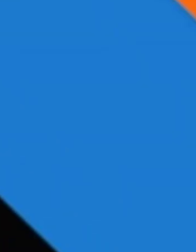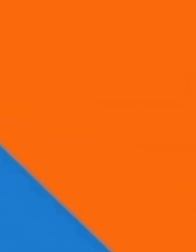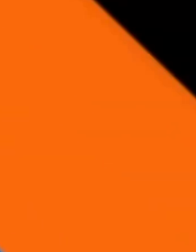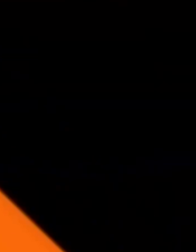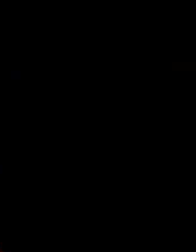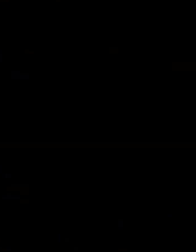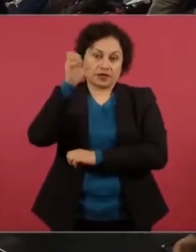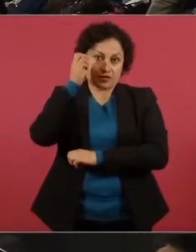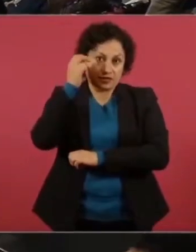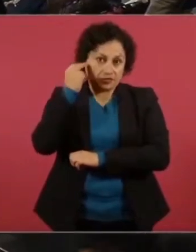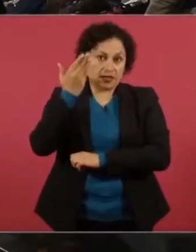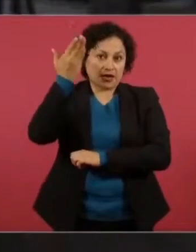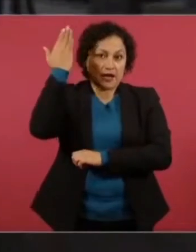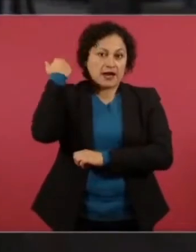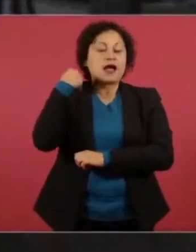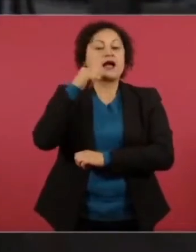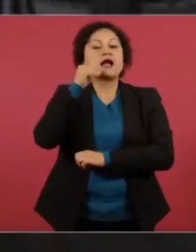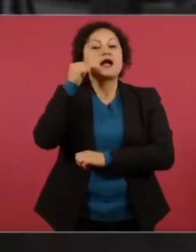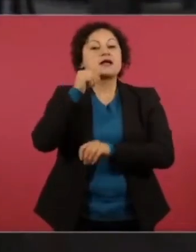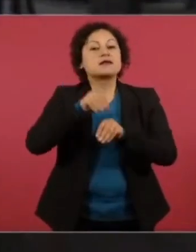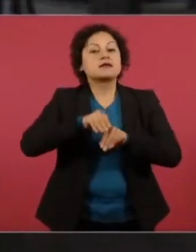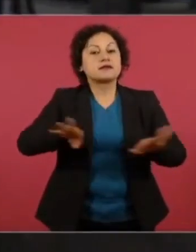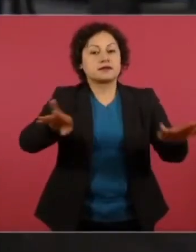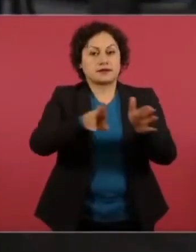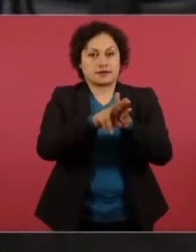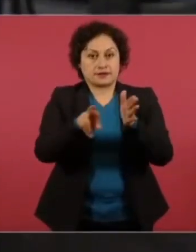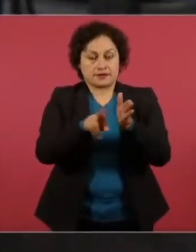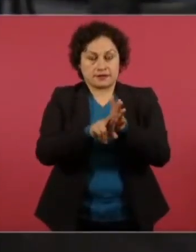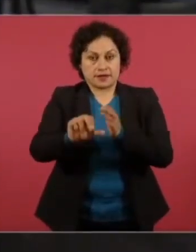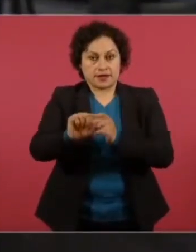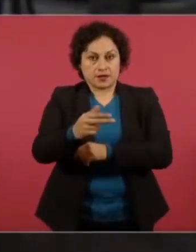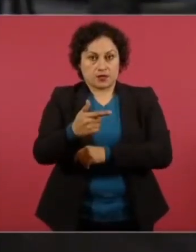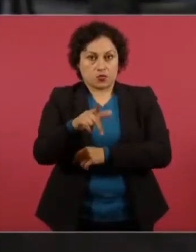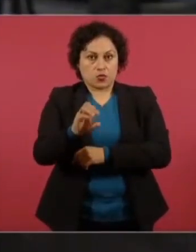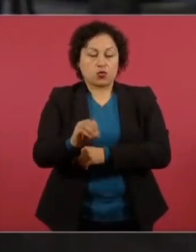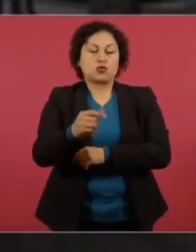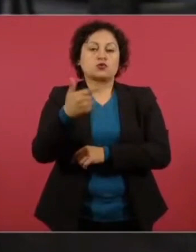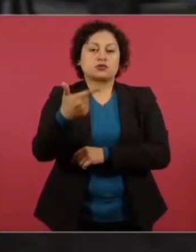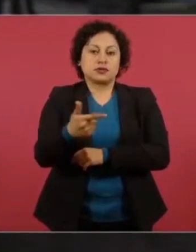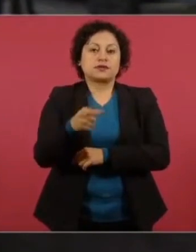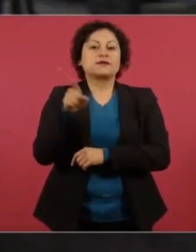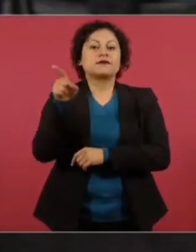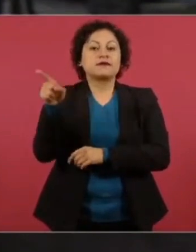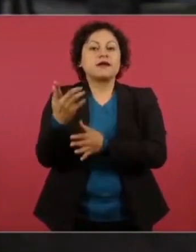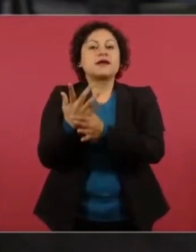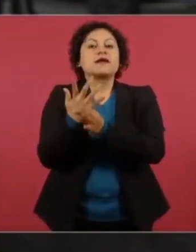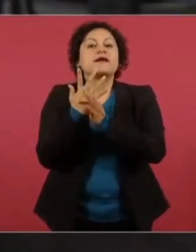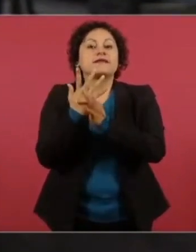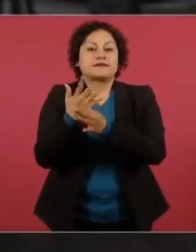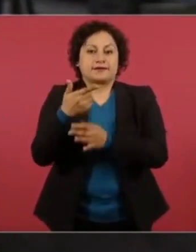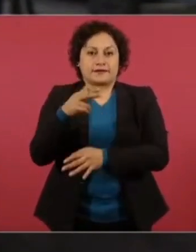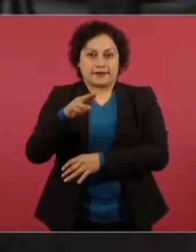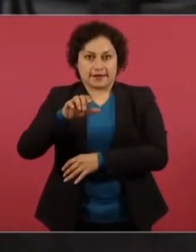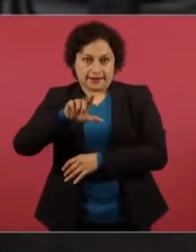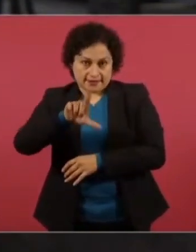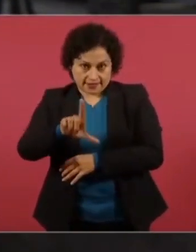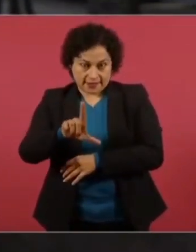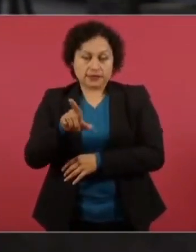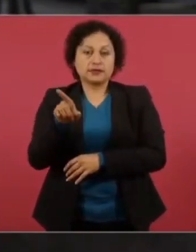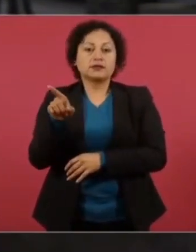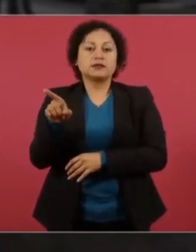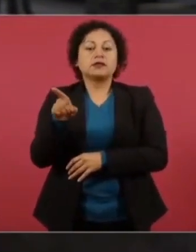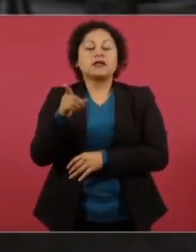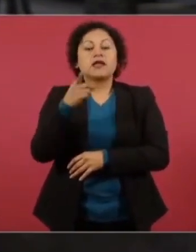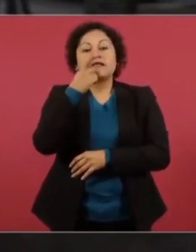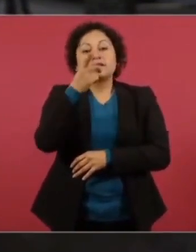El grupo financiero Cargill buscan rescatar altos hornos de México, eso lo comunicaron